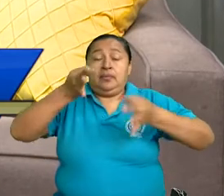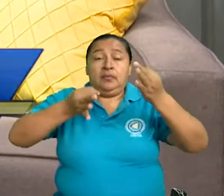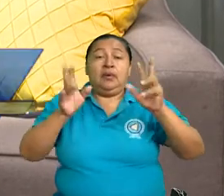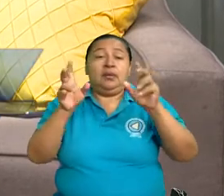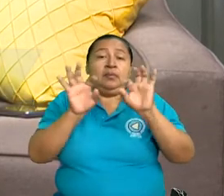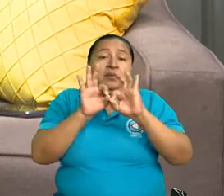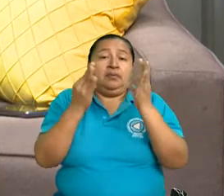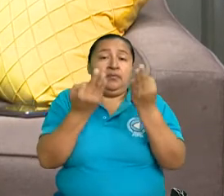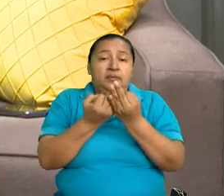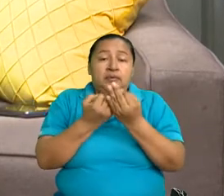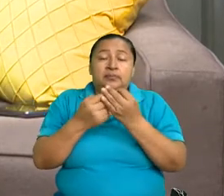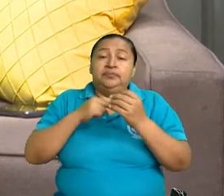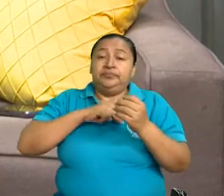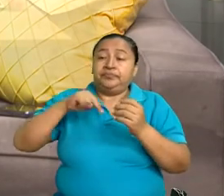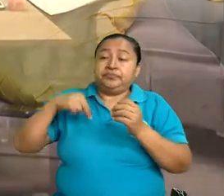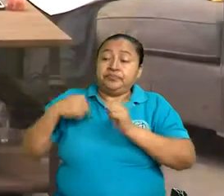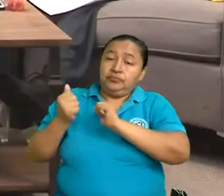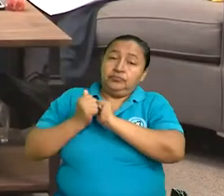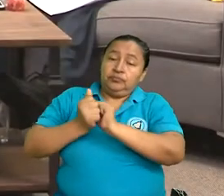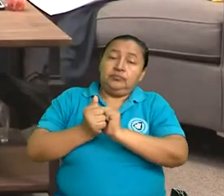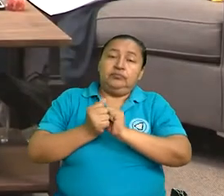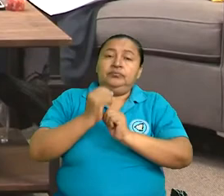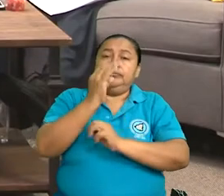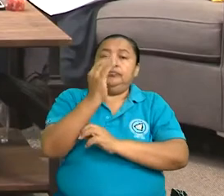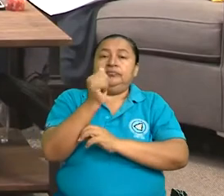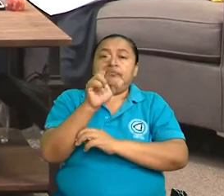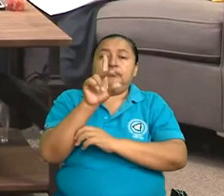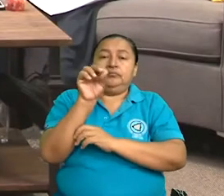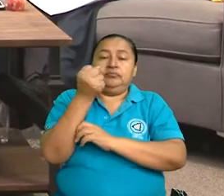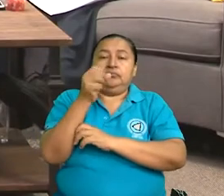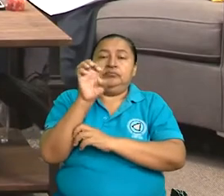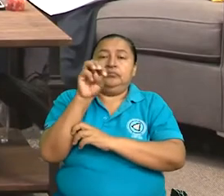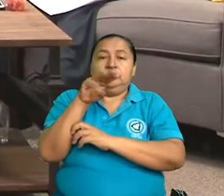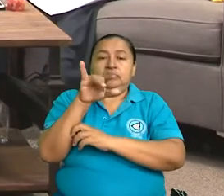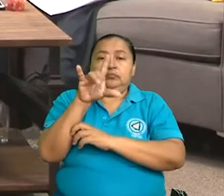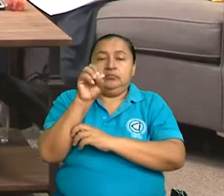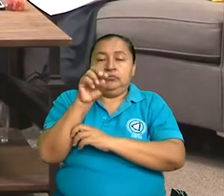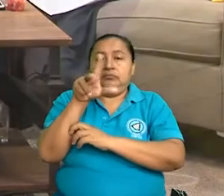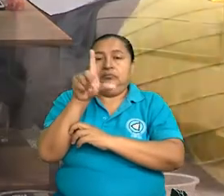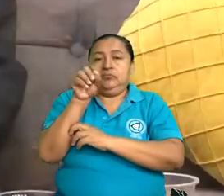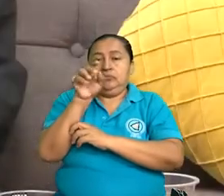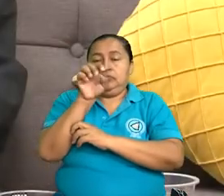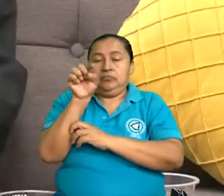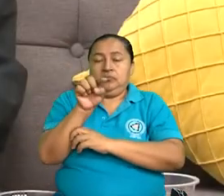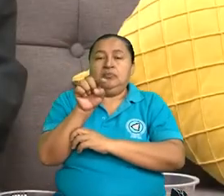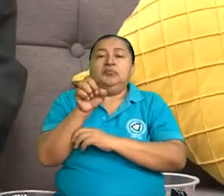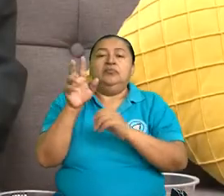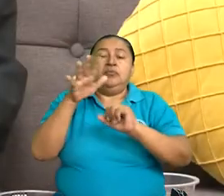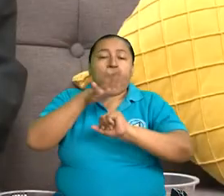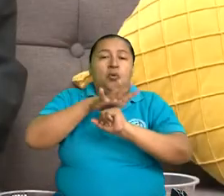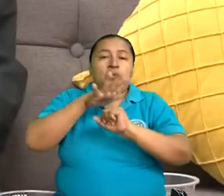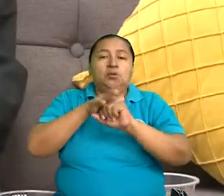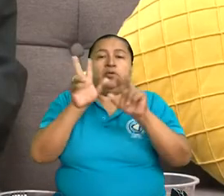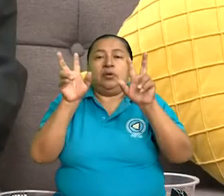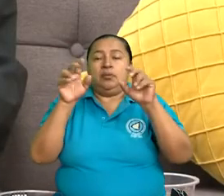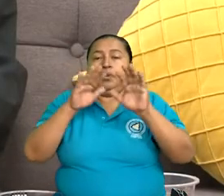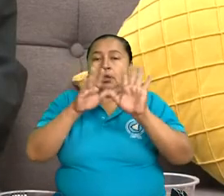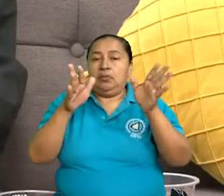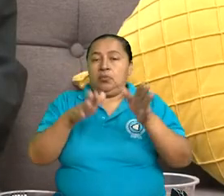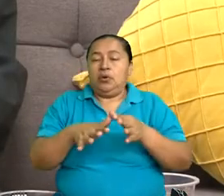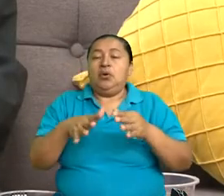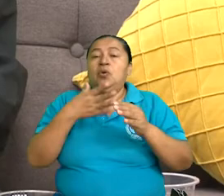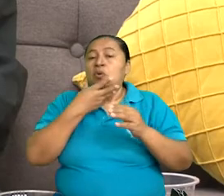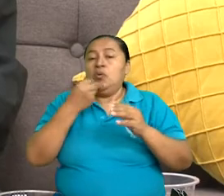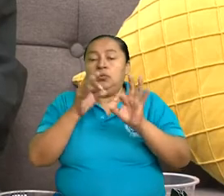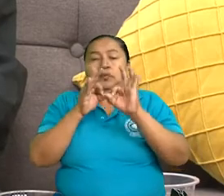Con nosotros, pues, compañero Carlos Emilio López, vicepresidente de la Comisión de Asuntos de la Mujer, Juventud, Niñez y Familia, y también una